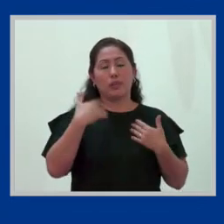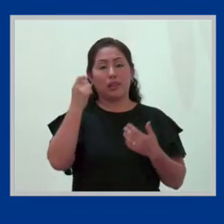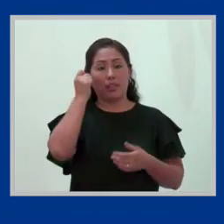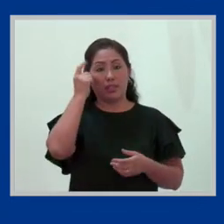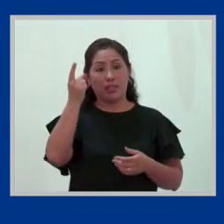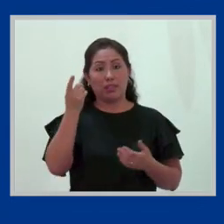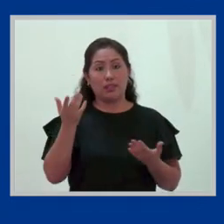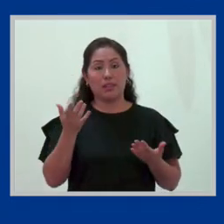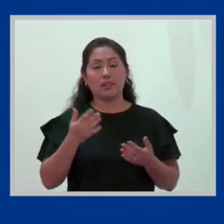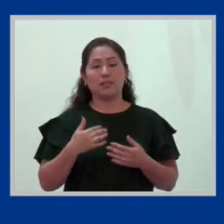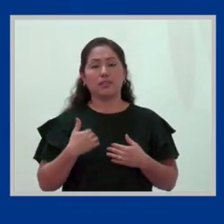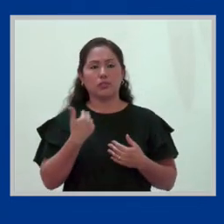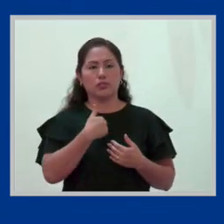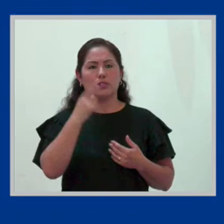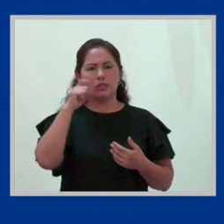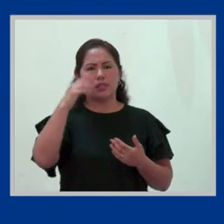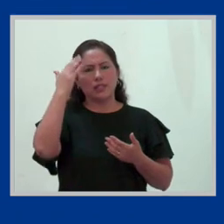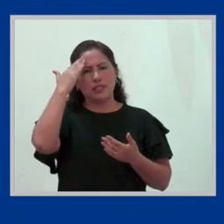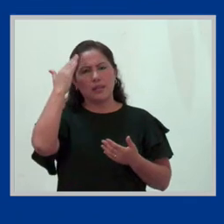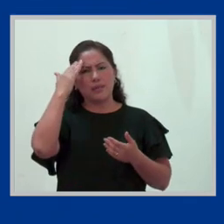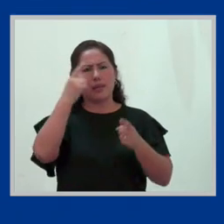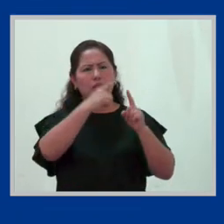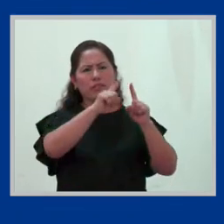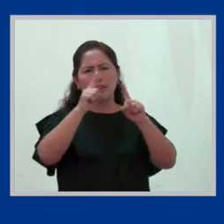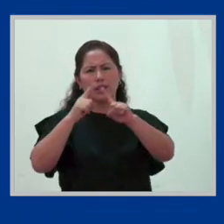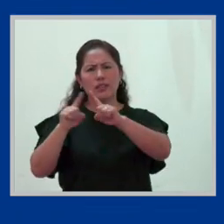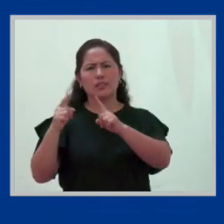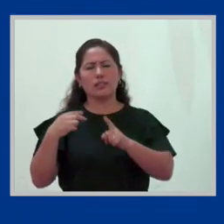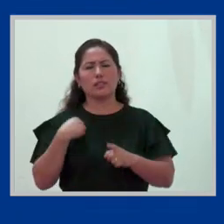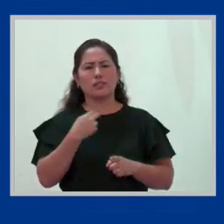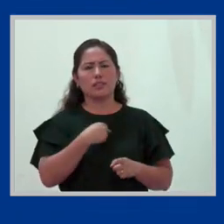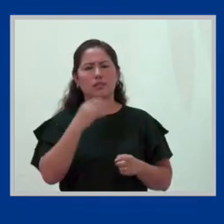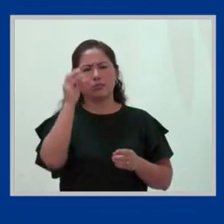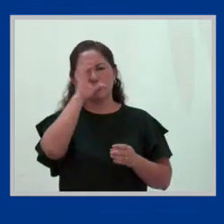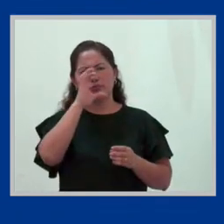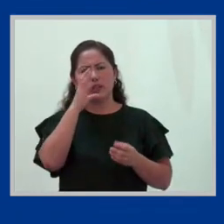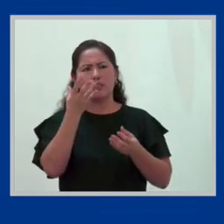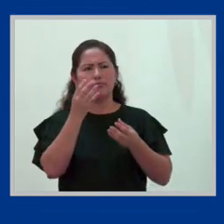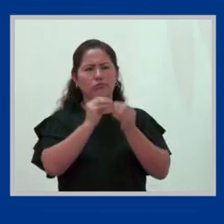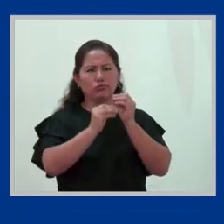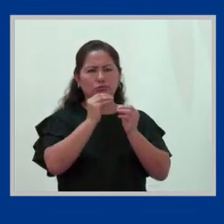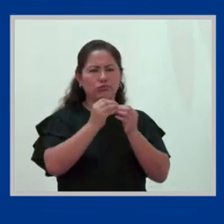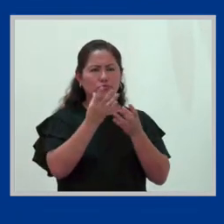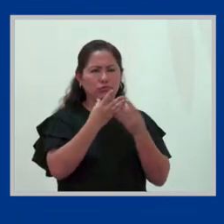Que reconozcamos esas diferencias y que ofrezcamos soluciones para ellas.